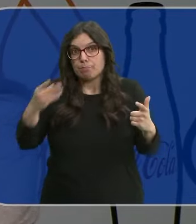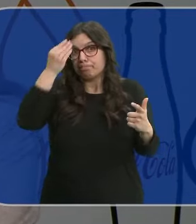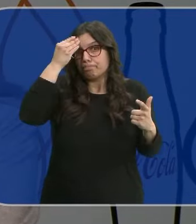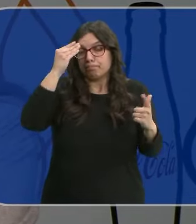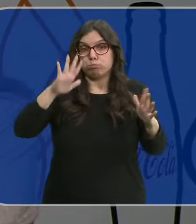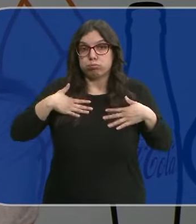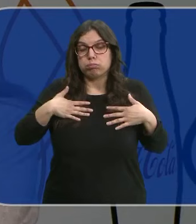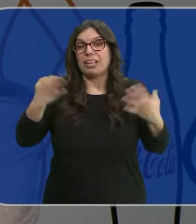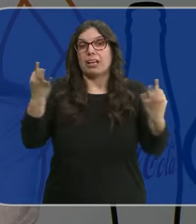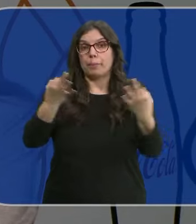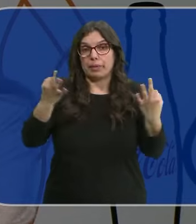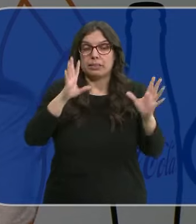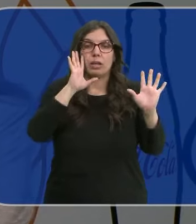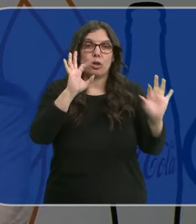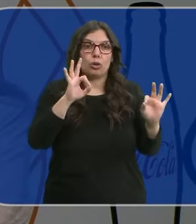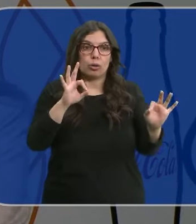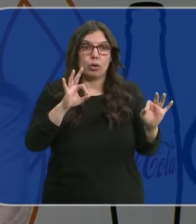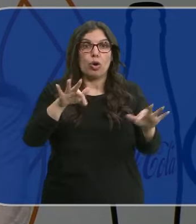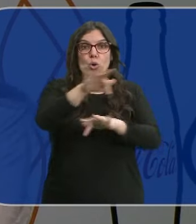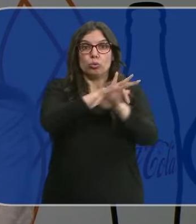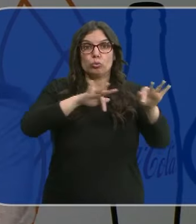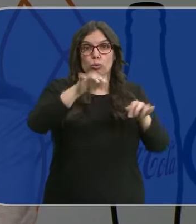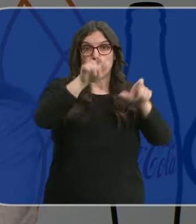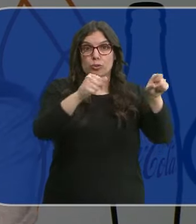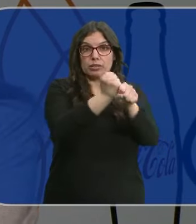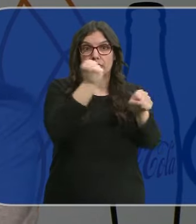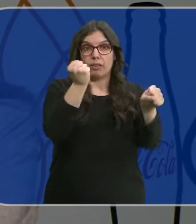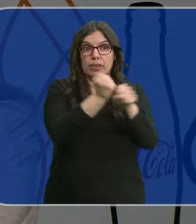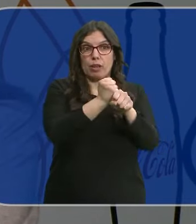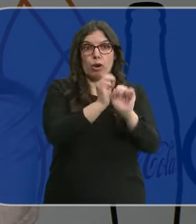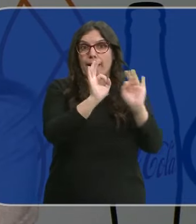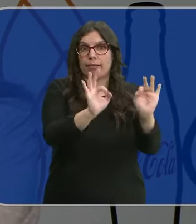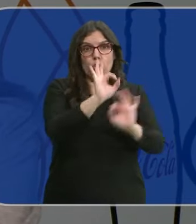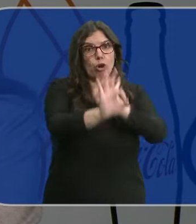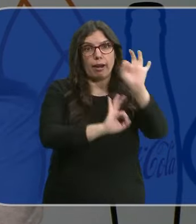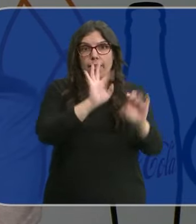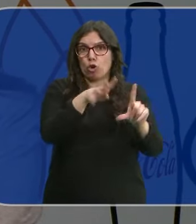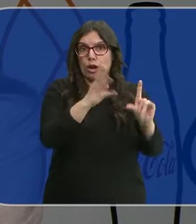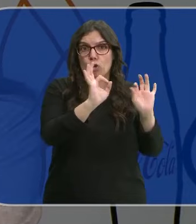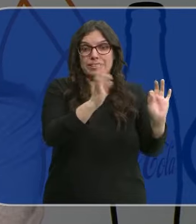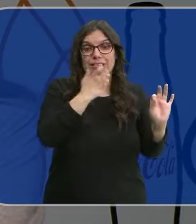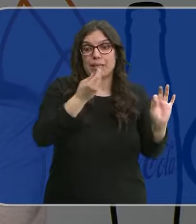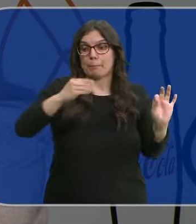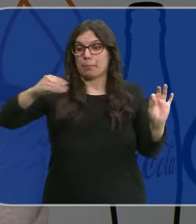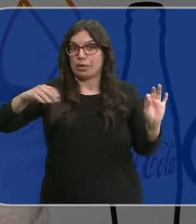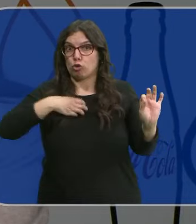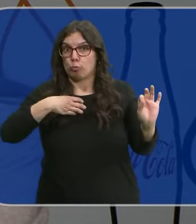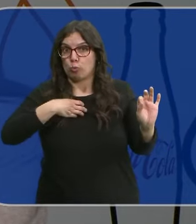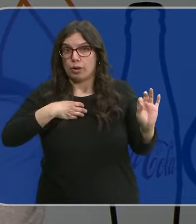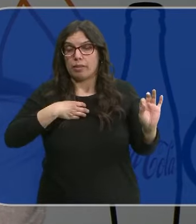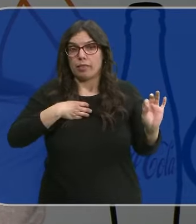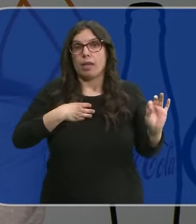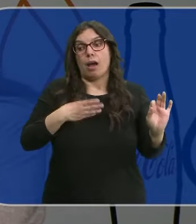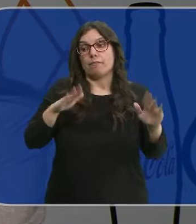pues lo que puede ocurrir es que, evidentemente, los turnos de los trabajadores son los que son. Y si no pueden reforzar esas plantillas,